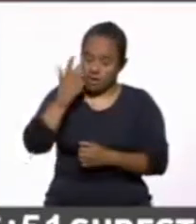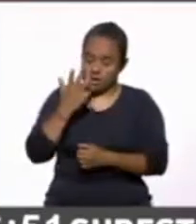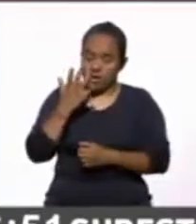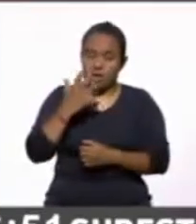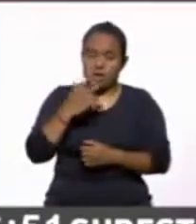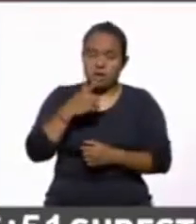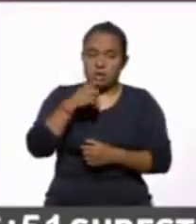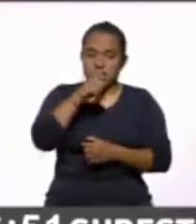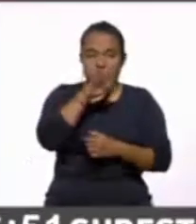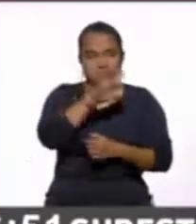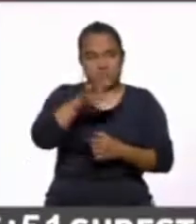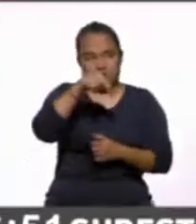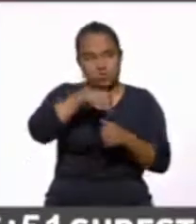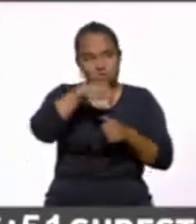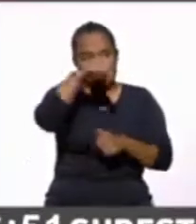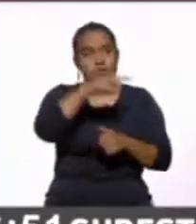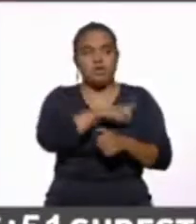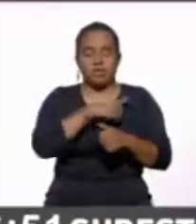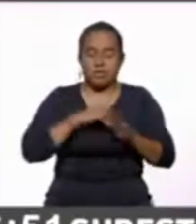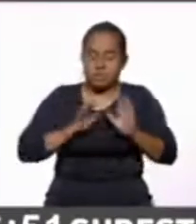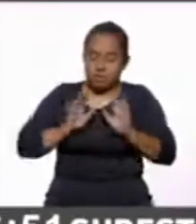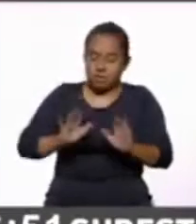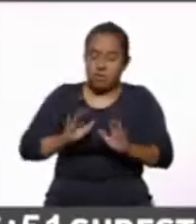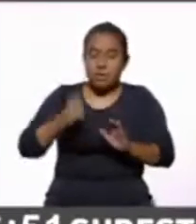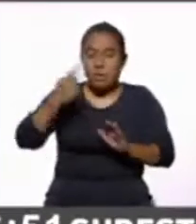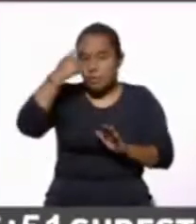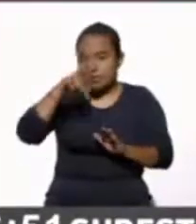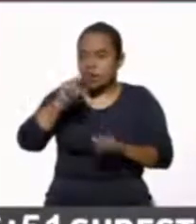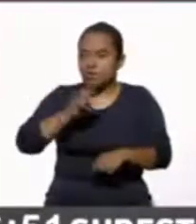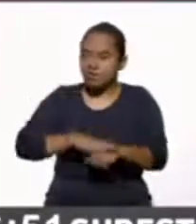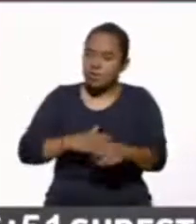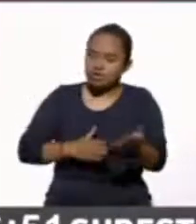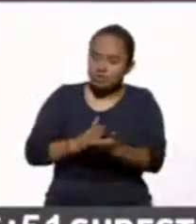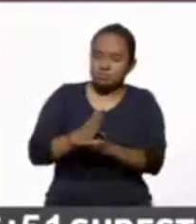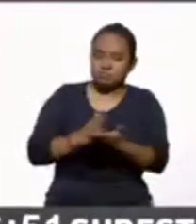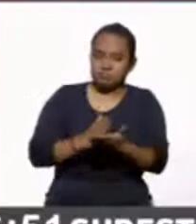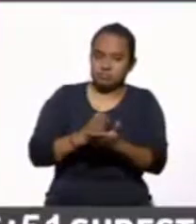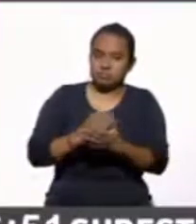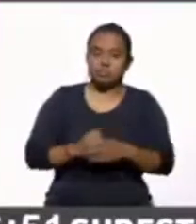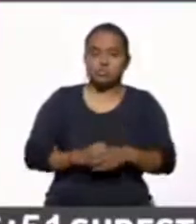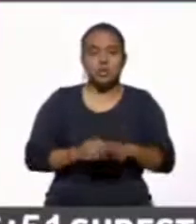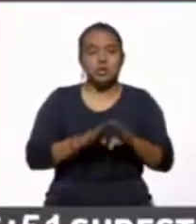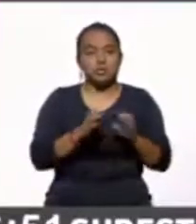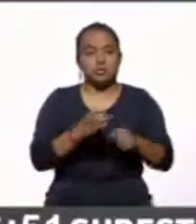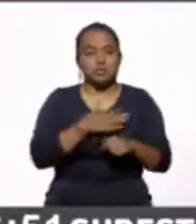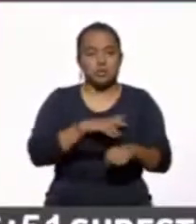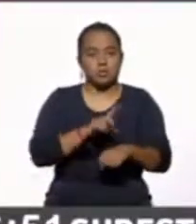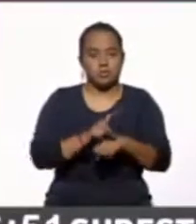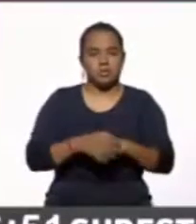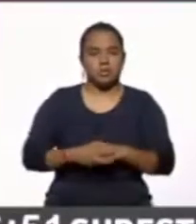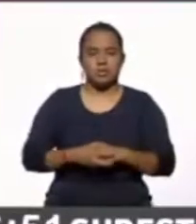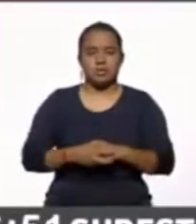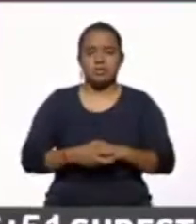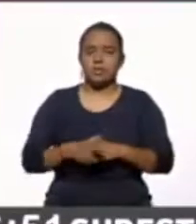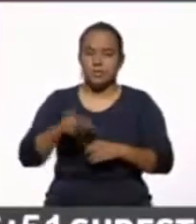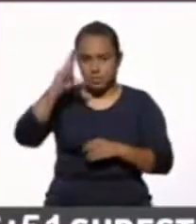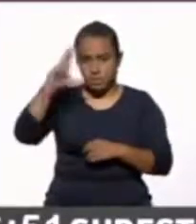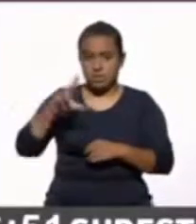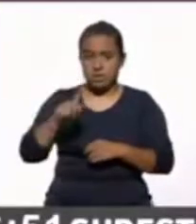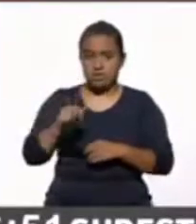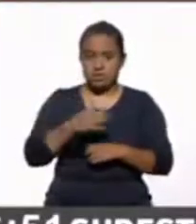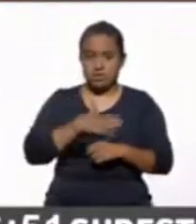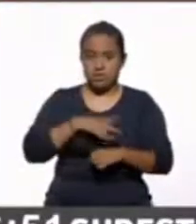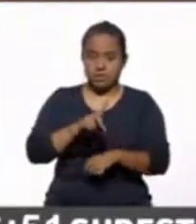para de alguna manera frenar desde su origen este asunto. ¿Cómo estás, Paco? Buenos días. Hola, ¿qué tal, Lupita? ¿Cómo estás? Muy buen día.